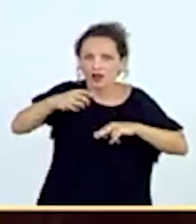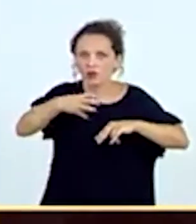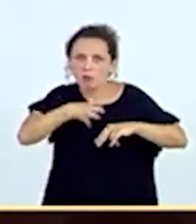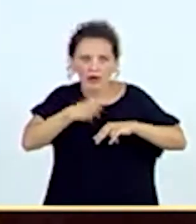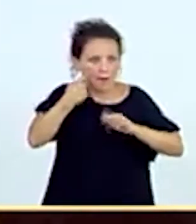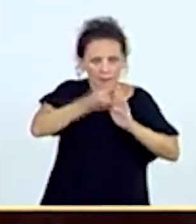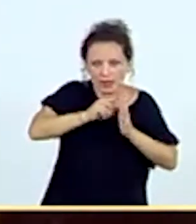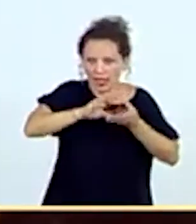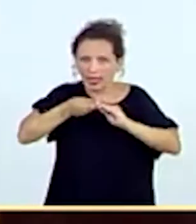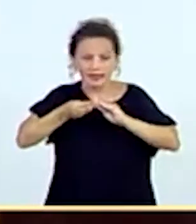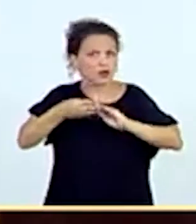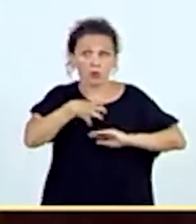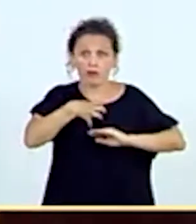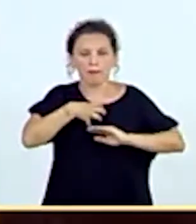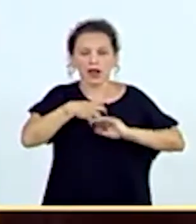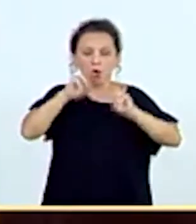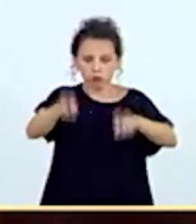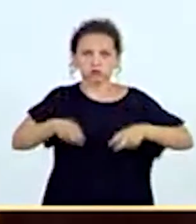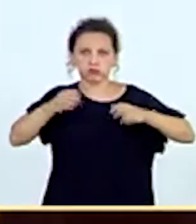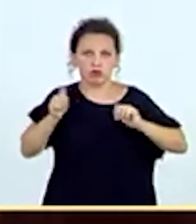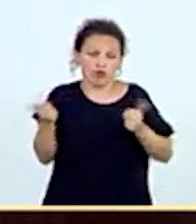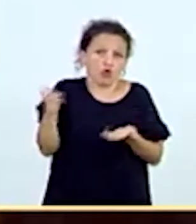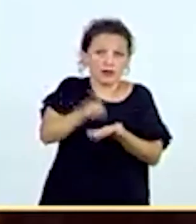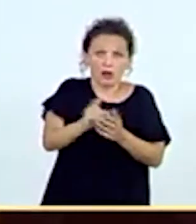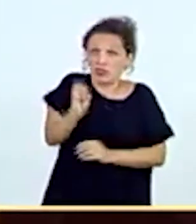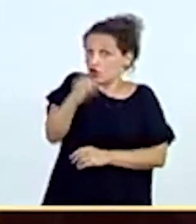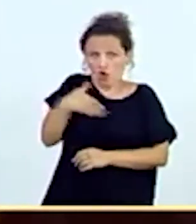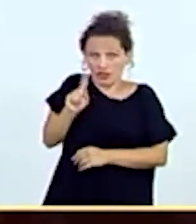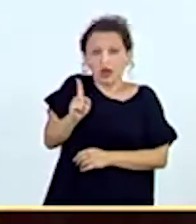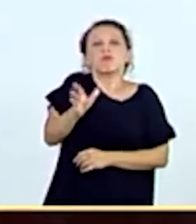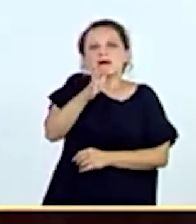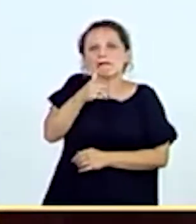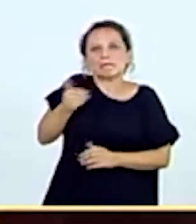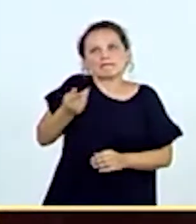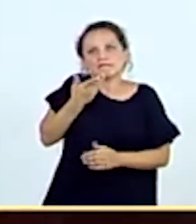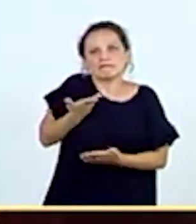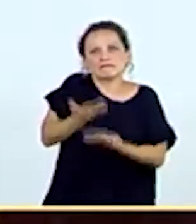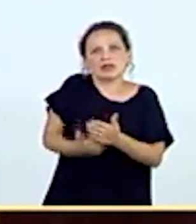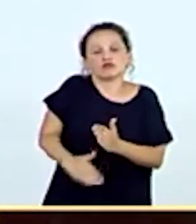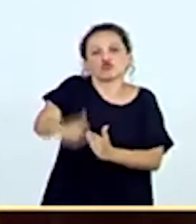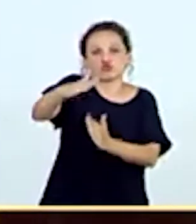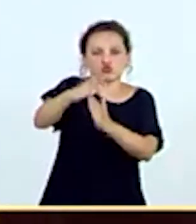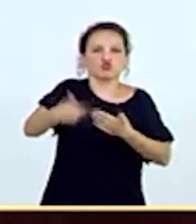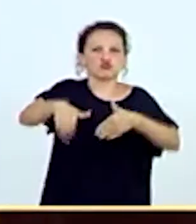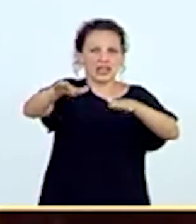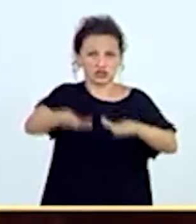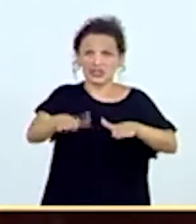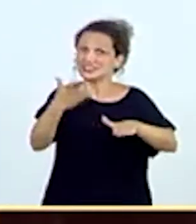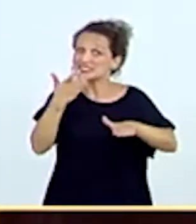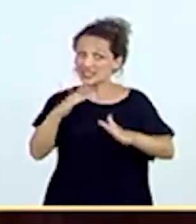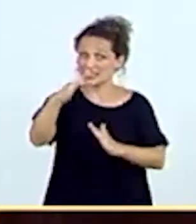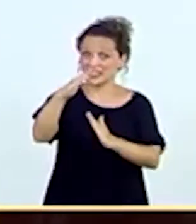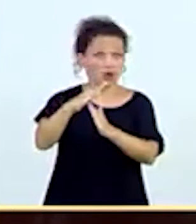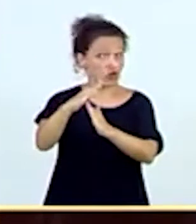no tuviéramos que volver a empezar de cero, pedimos esa suspensión. De no haberla pedido, se hubiera perdido todo el